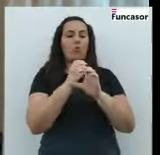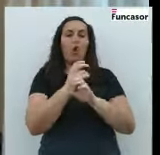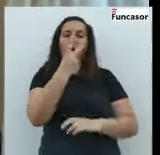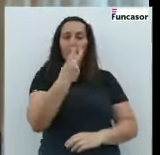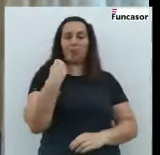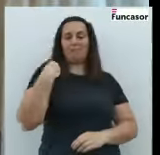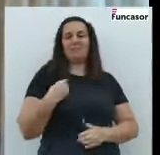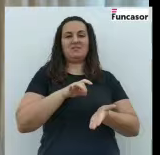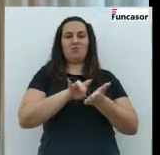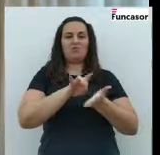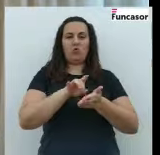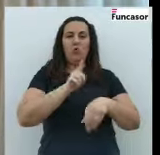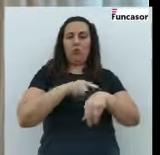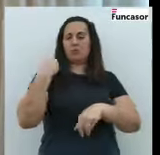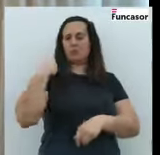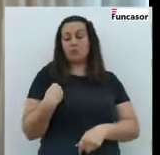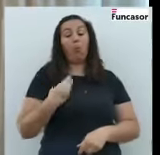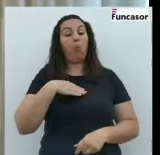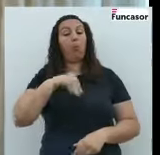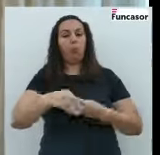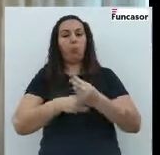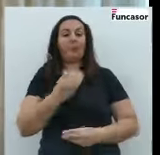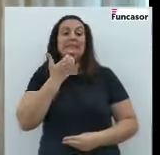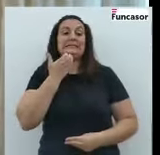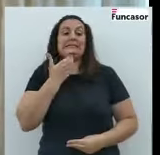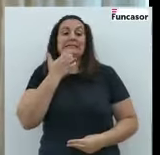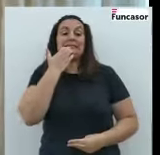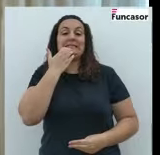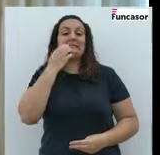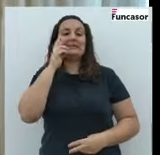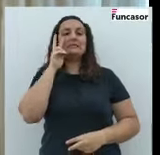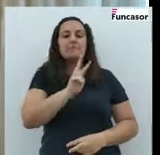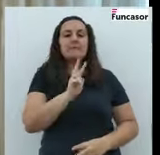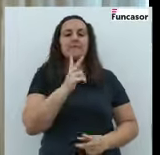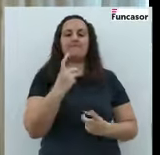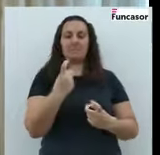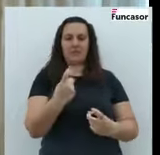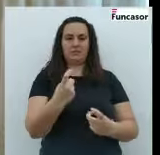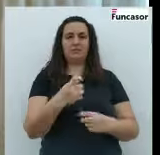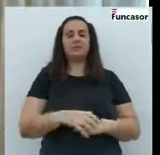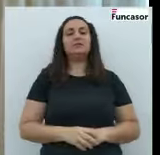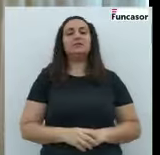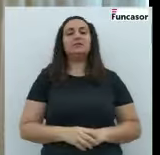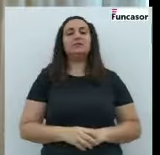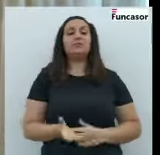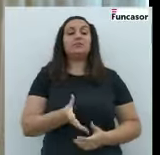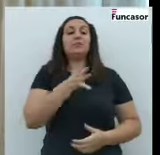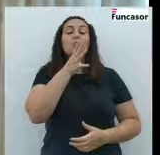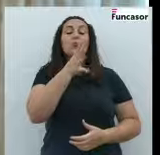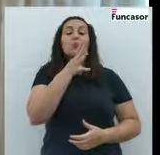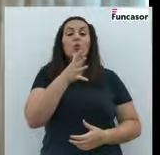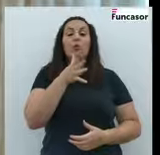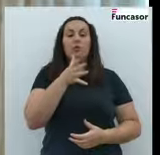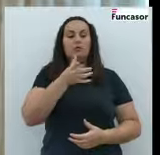para un mismo servicio, una misma hora, una misma frecuencia, una misma línea, si ya vemos si va siendo necesario porque la